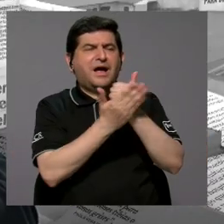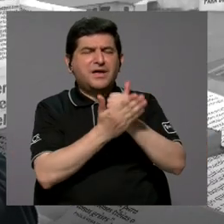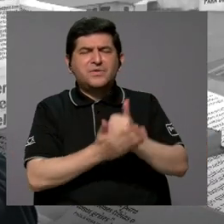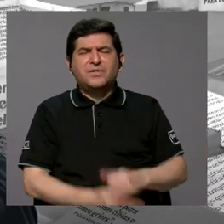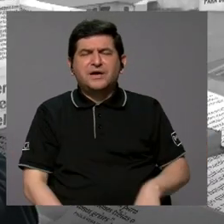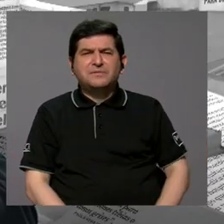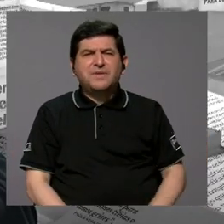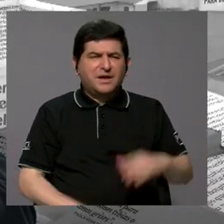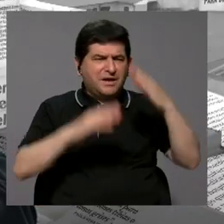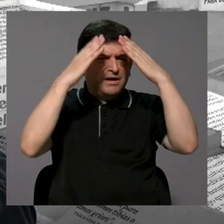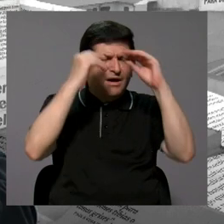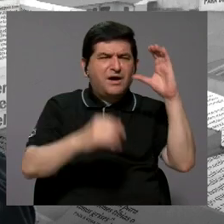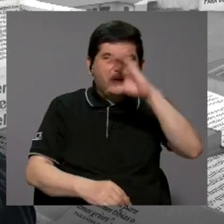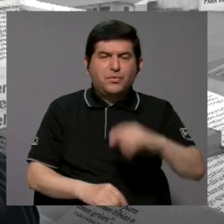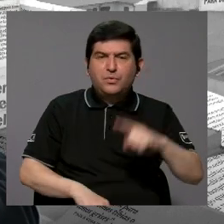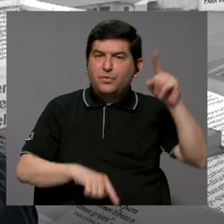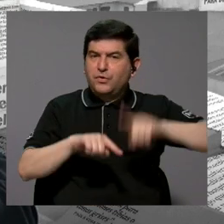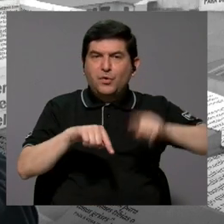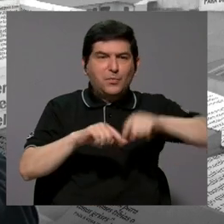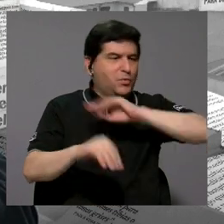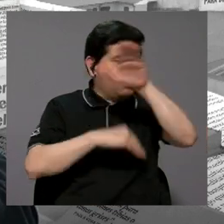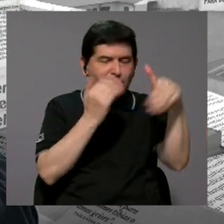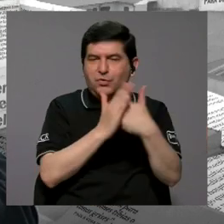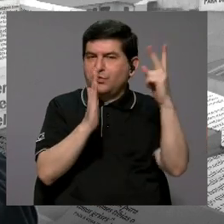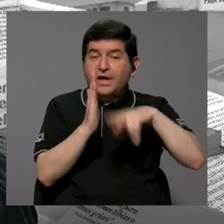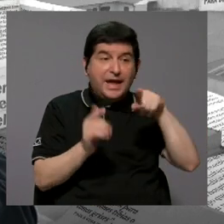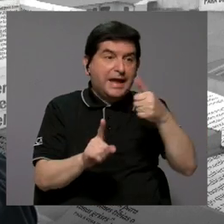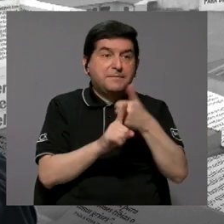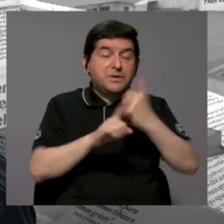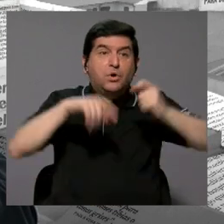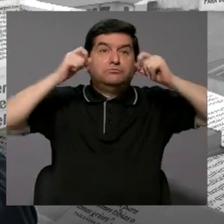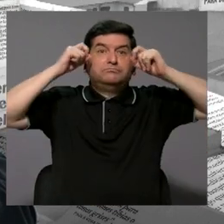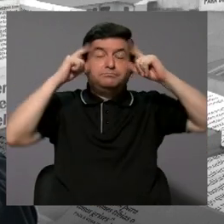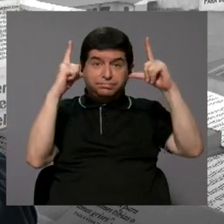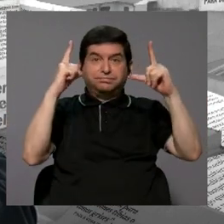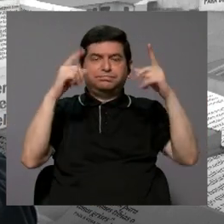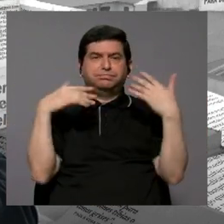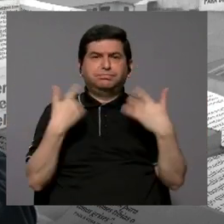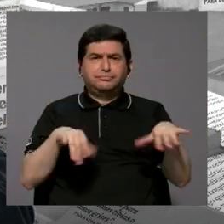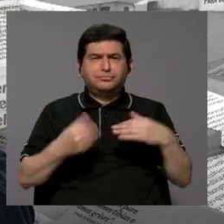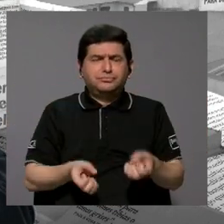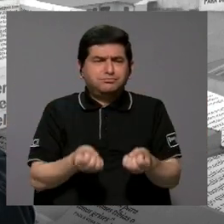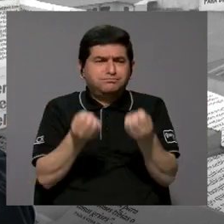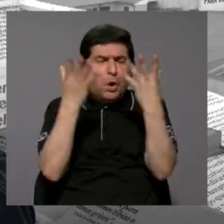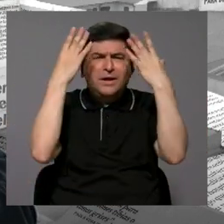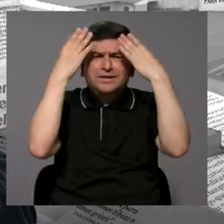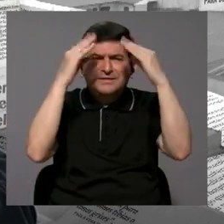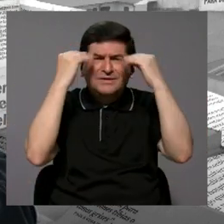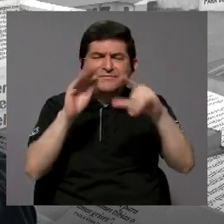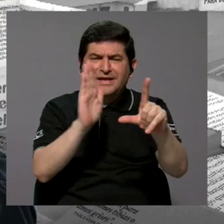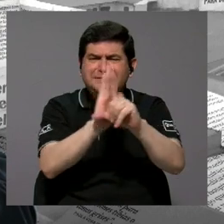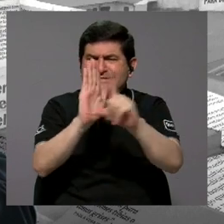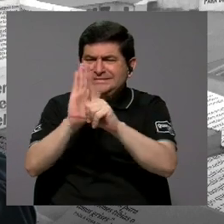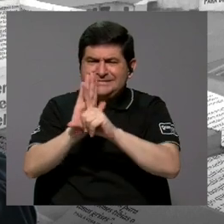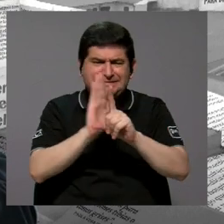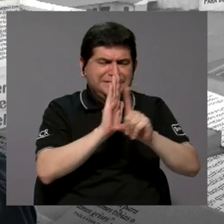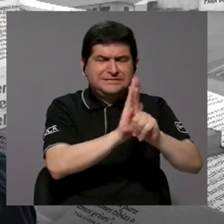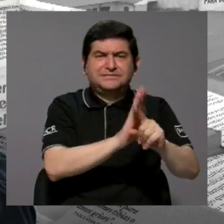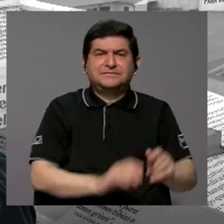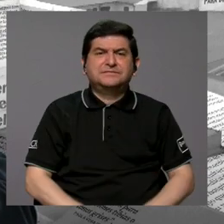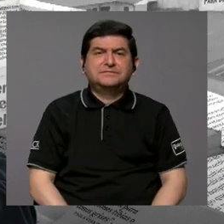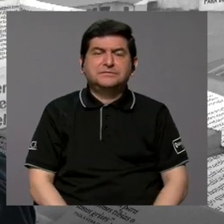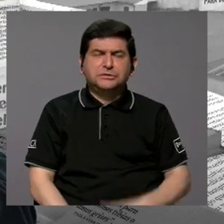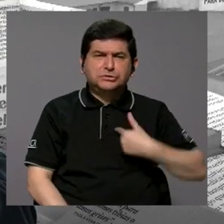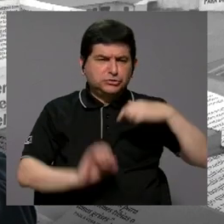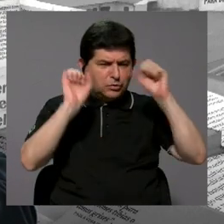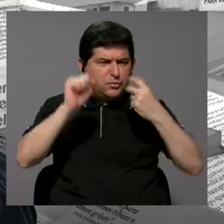ayudó a buscar información. No tuve tiempo de leer todo porque además él mismo se sorprendió de cuánta información hay en cuanto a leyes. Vimos,